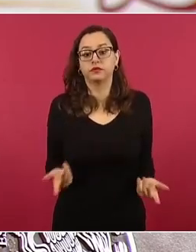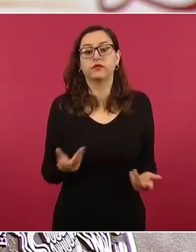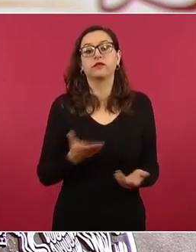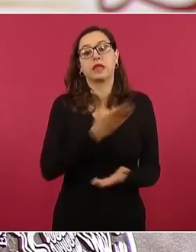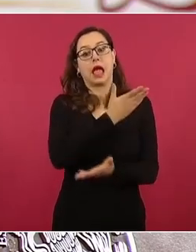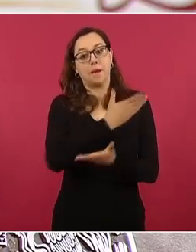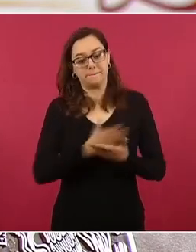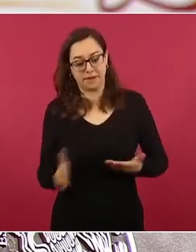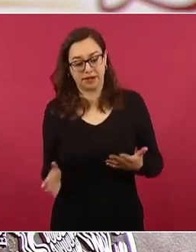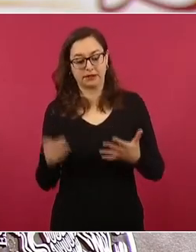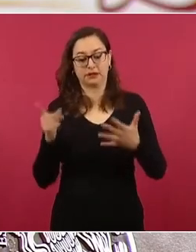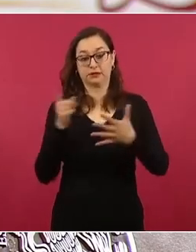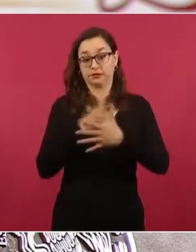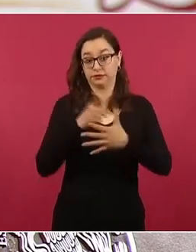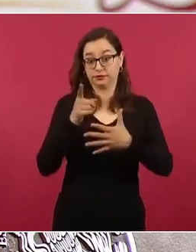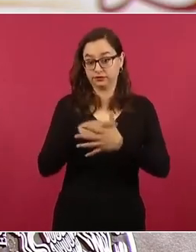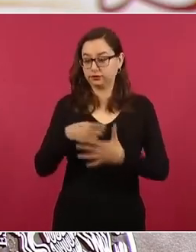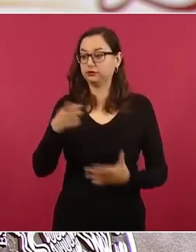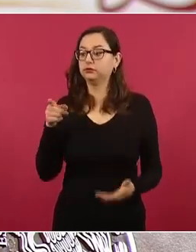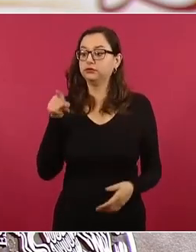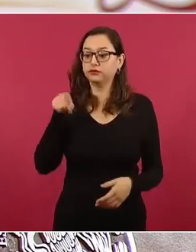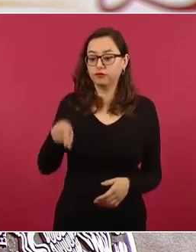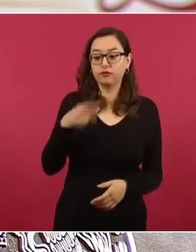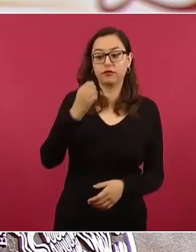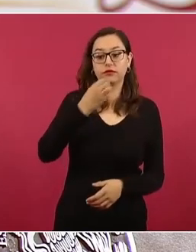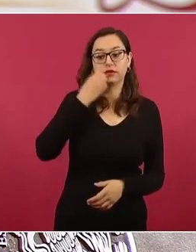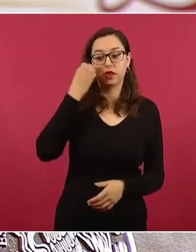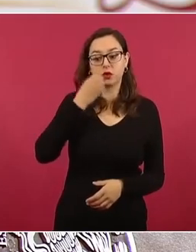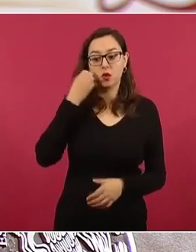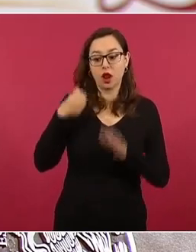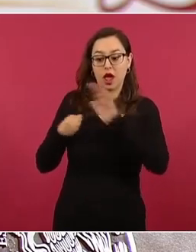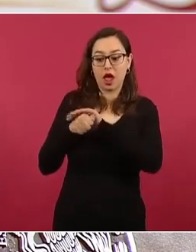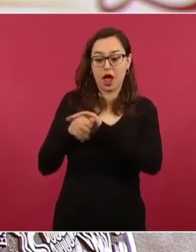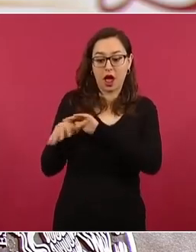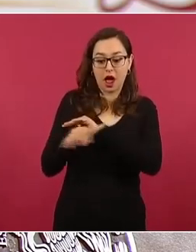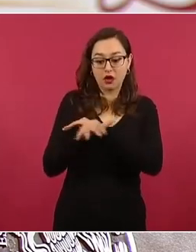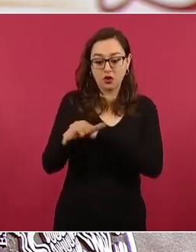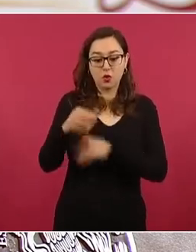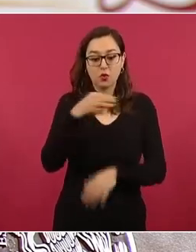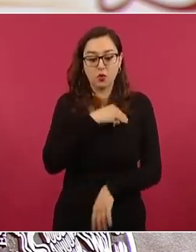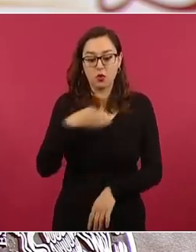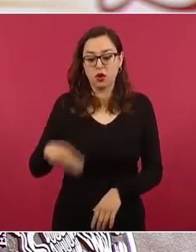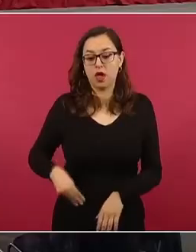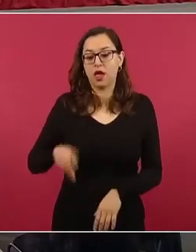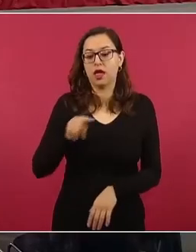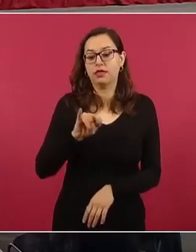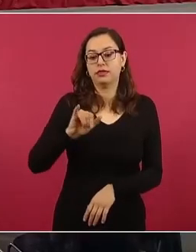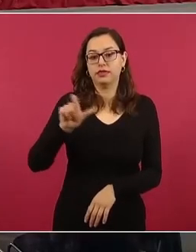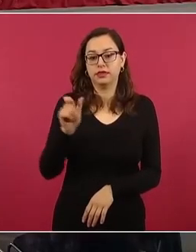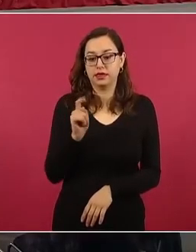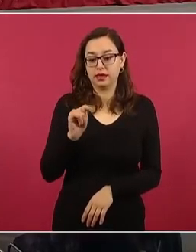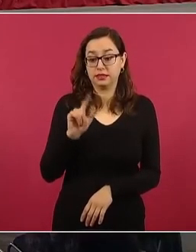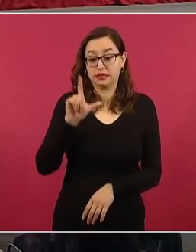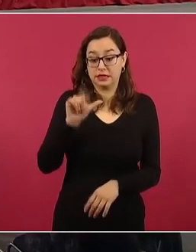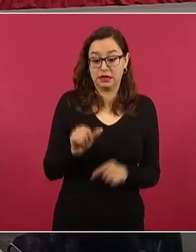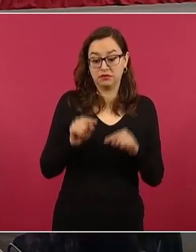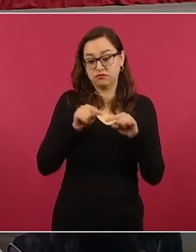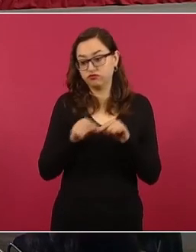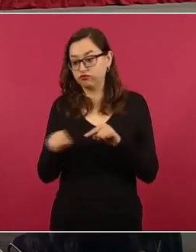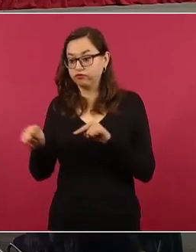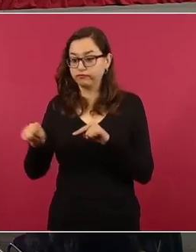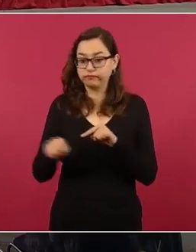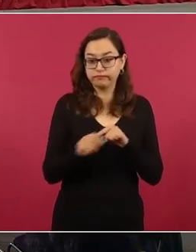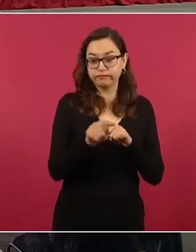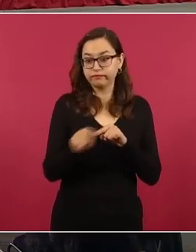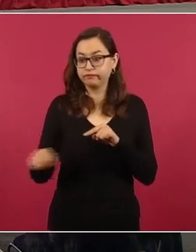a todos los sitios desde la salida de la escuela normal de Yosinapa, en el municipio de Tisla, hasta el